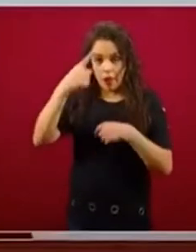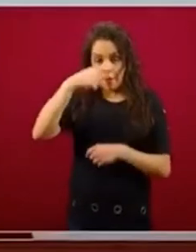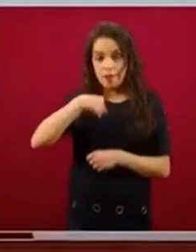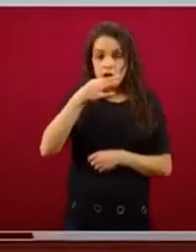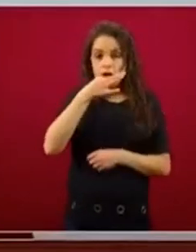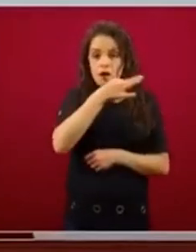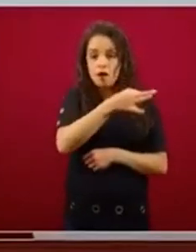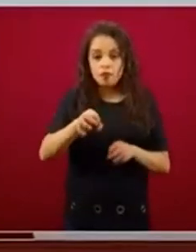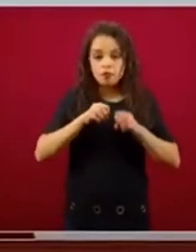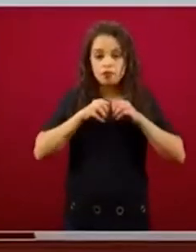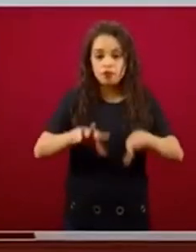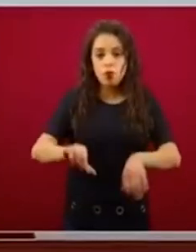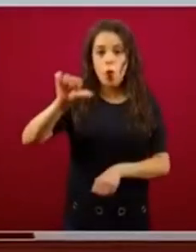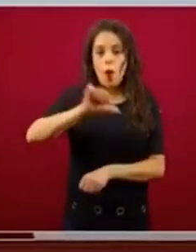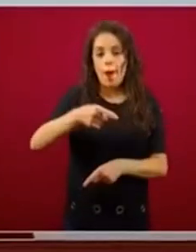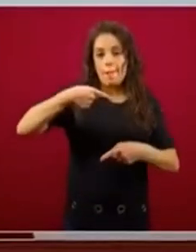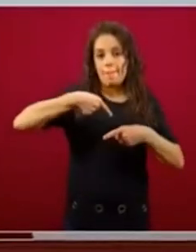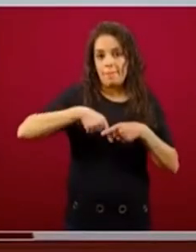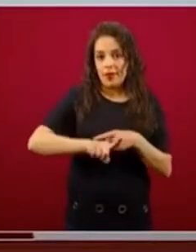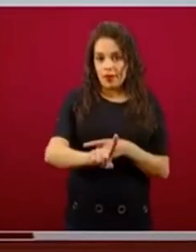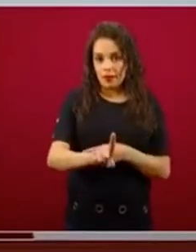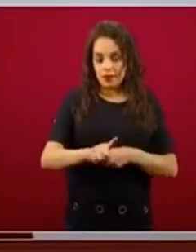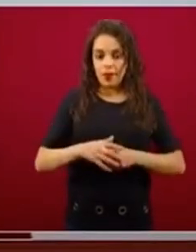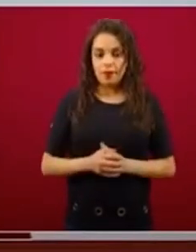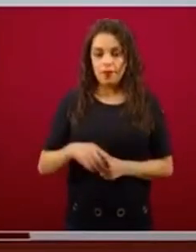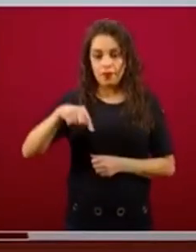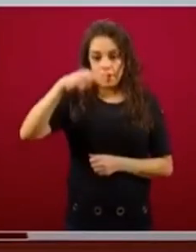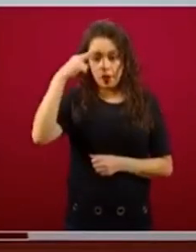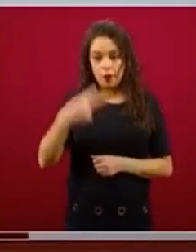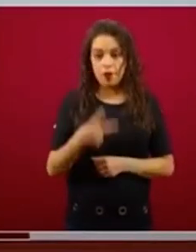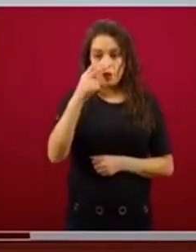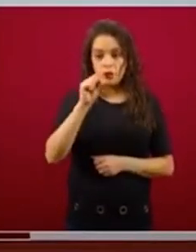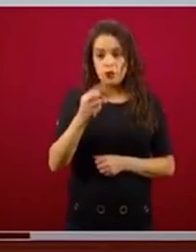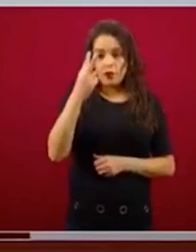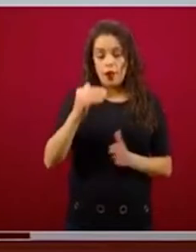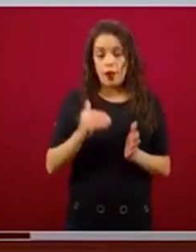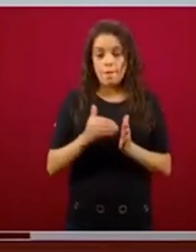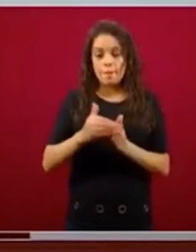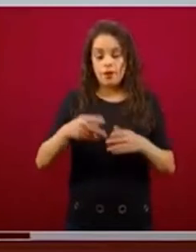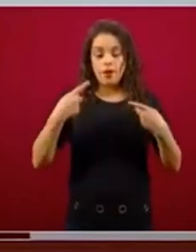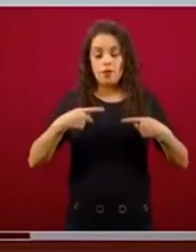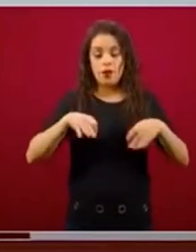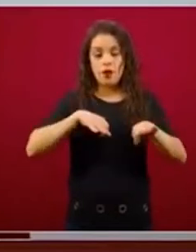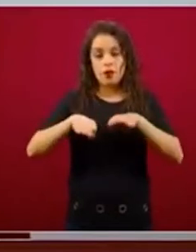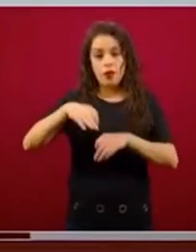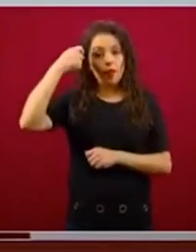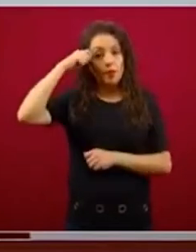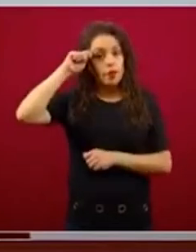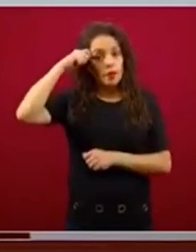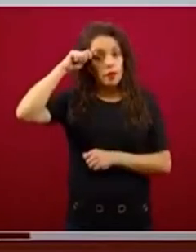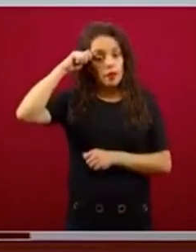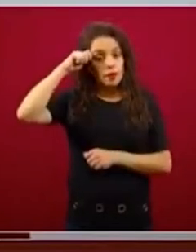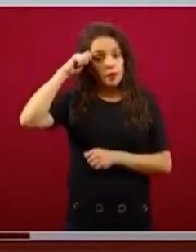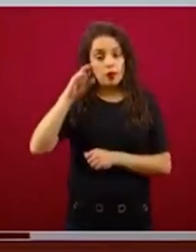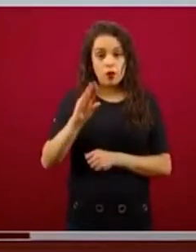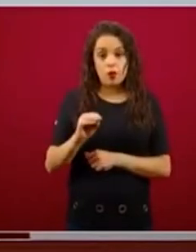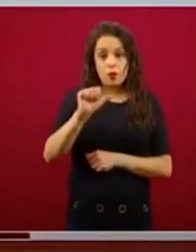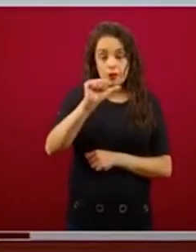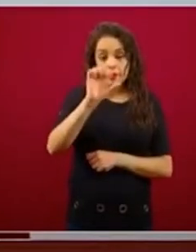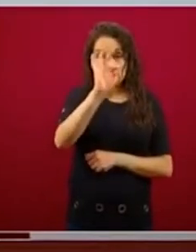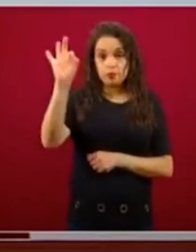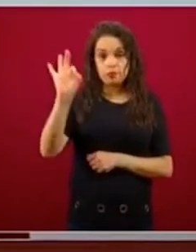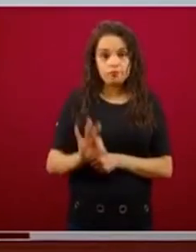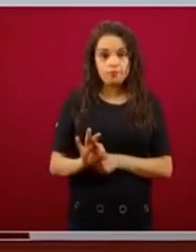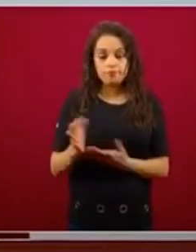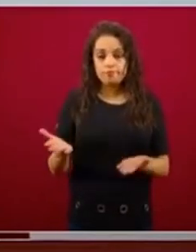que hoy iniciamos. En México 2.3 millones de personas trabajadoras del hogar, 96 por